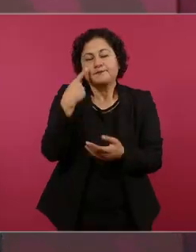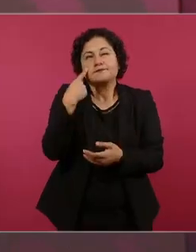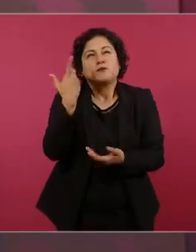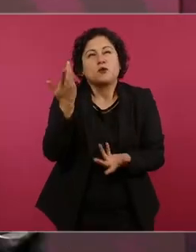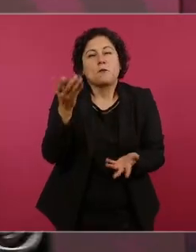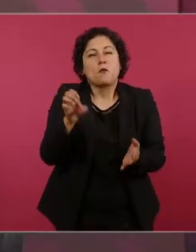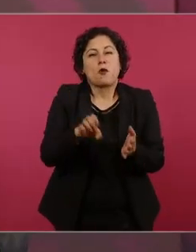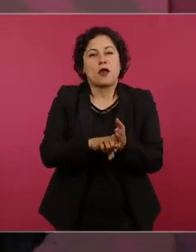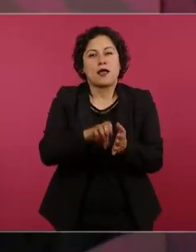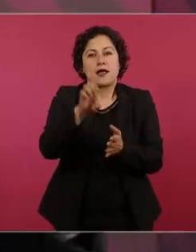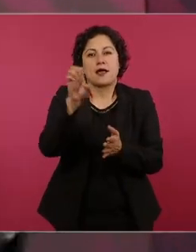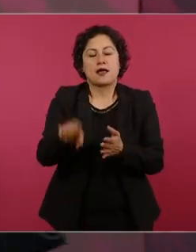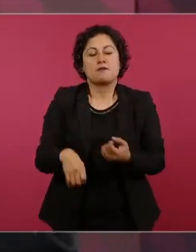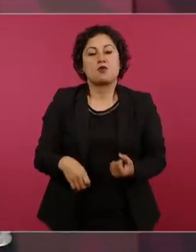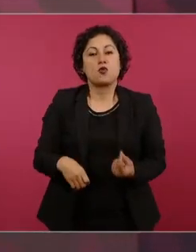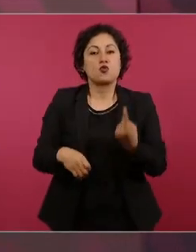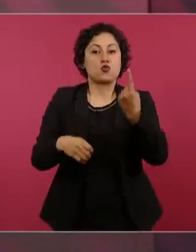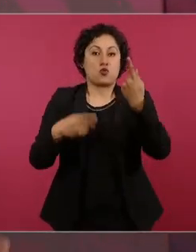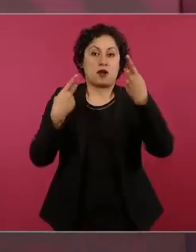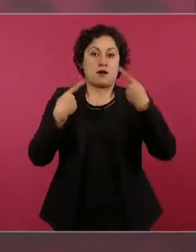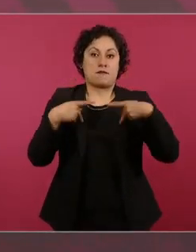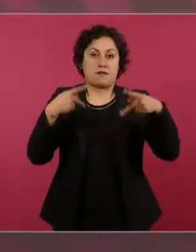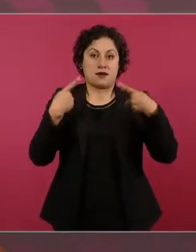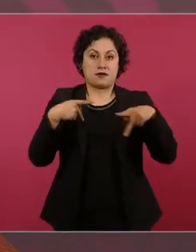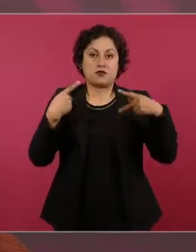si se mete a la política